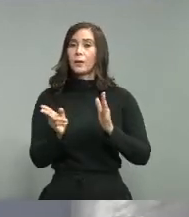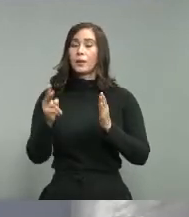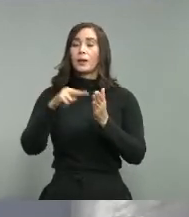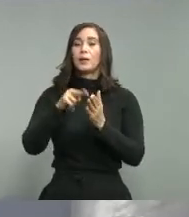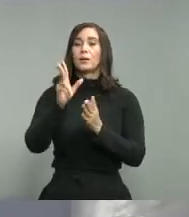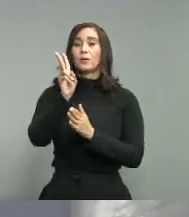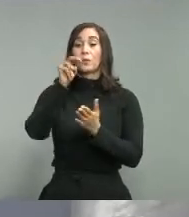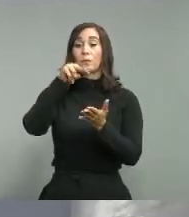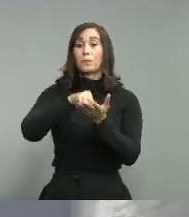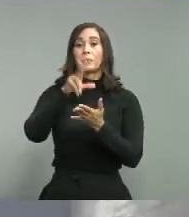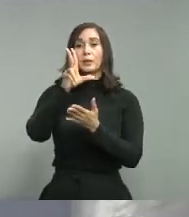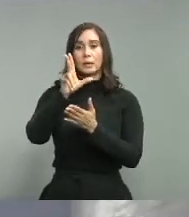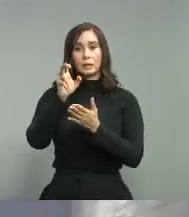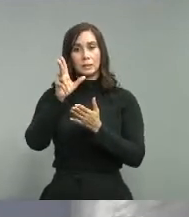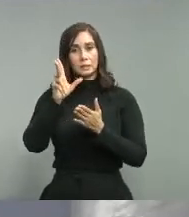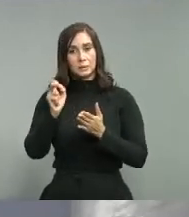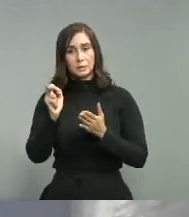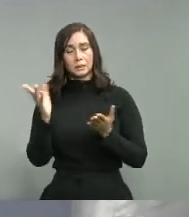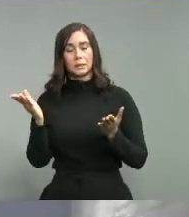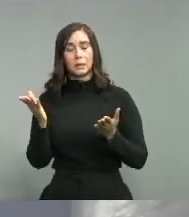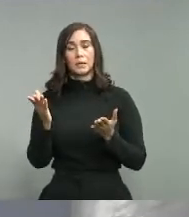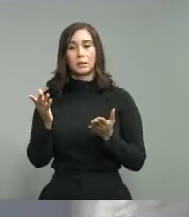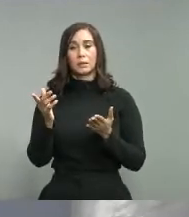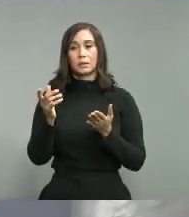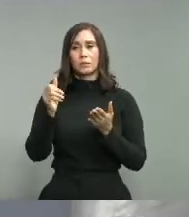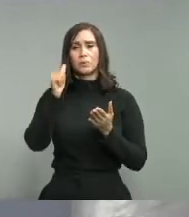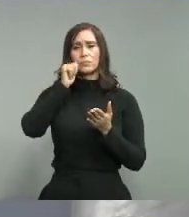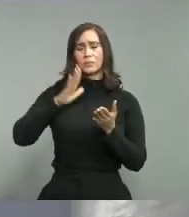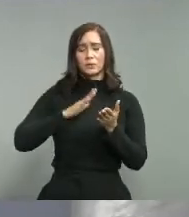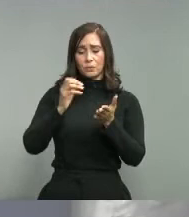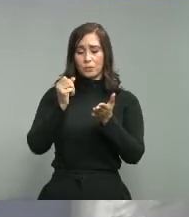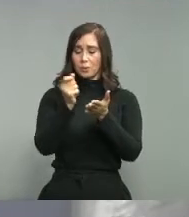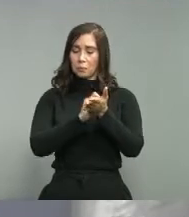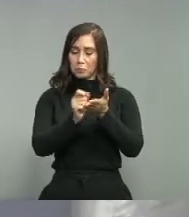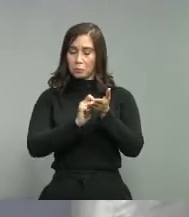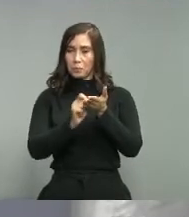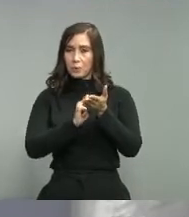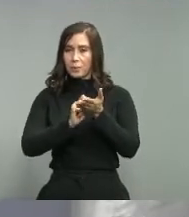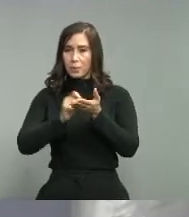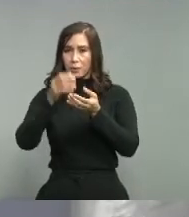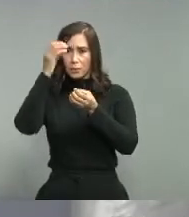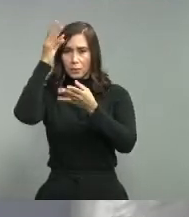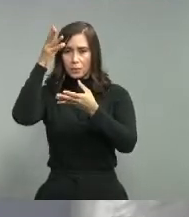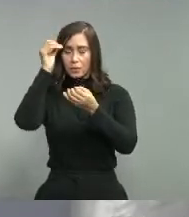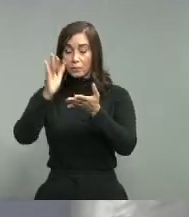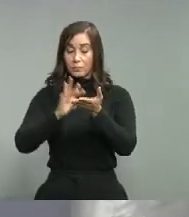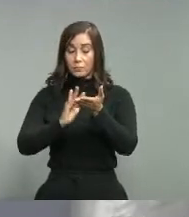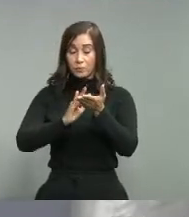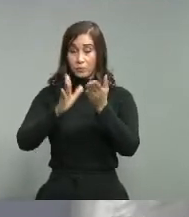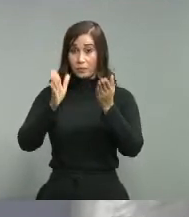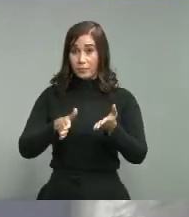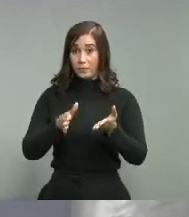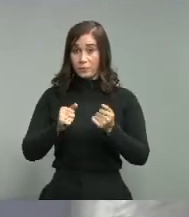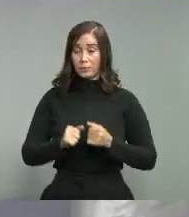Silvia de acá del Ministerio, encargada de la parte de enfermería,